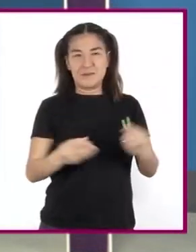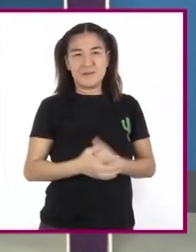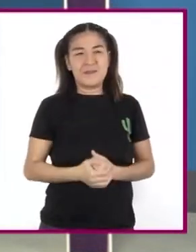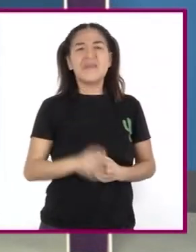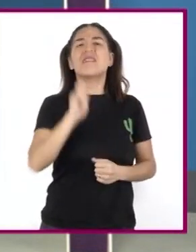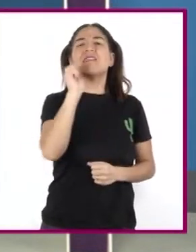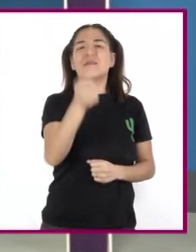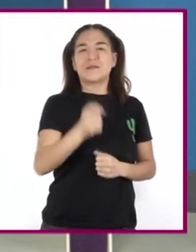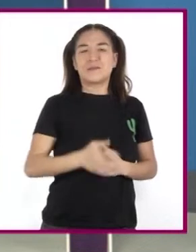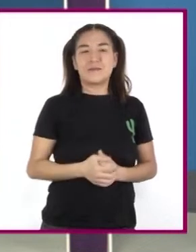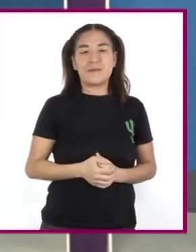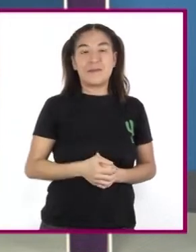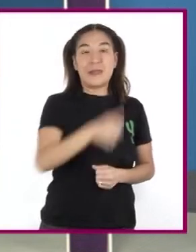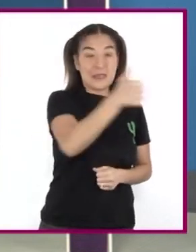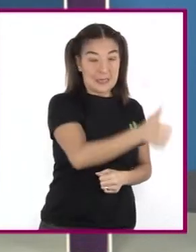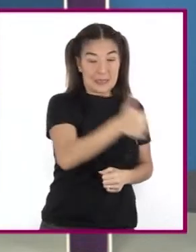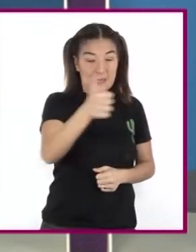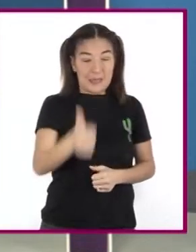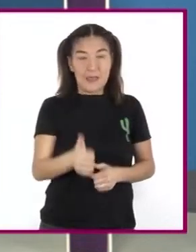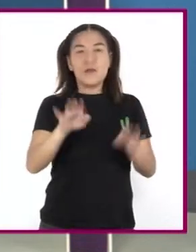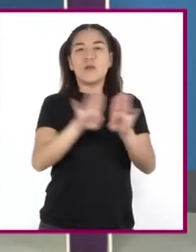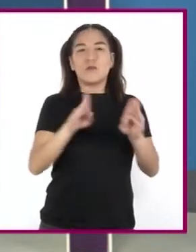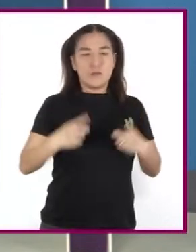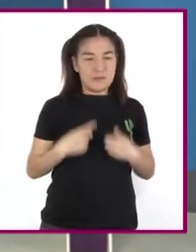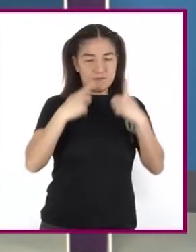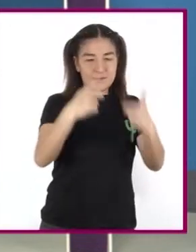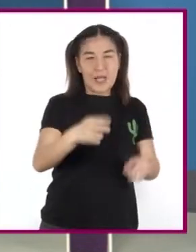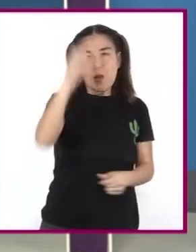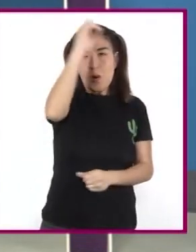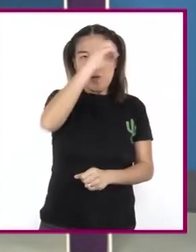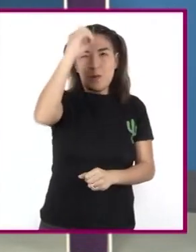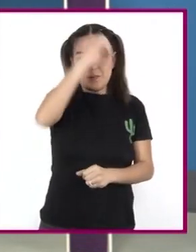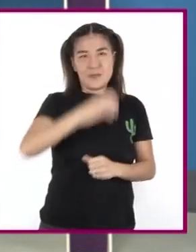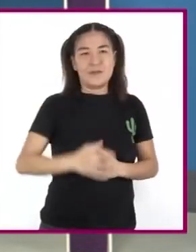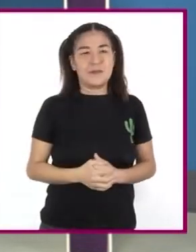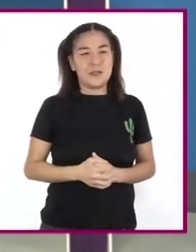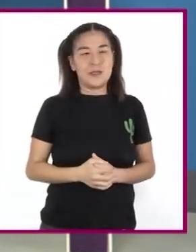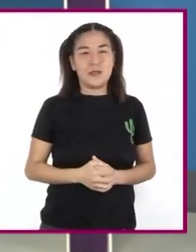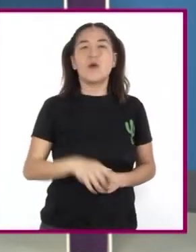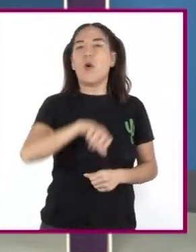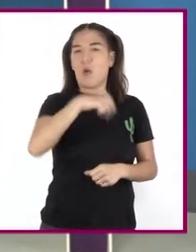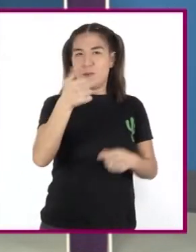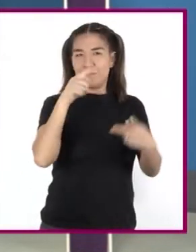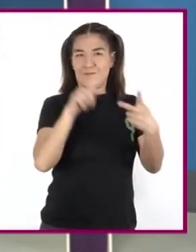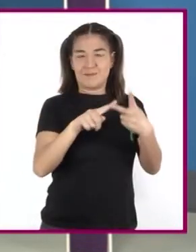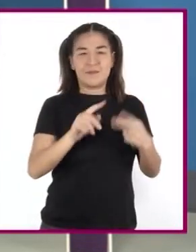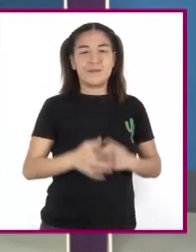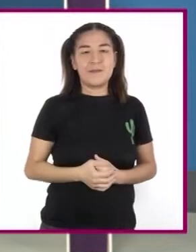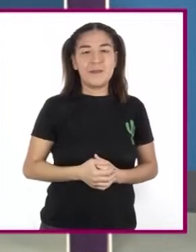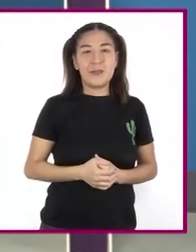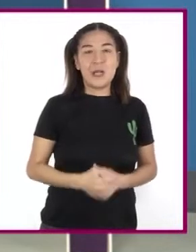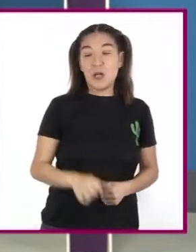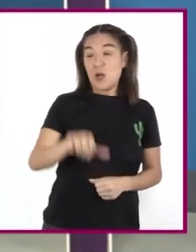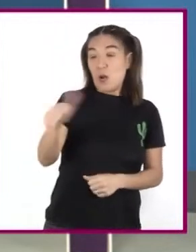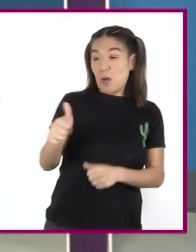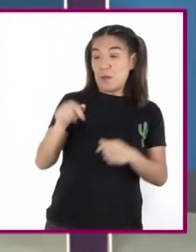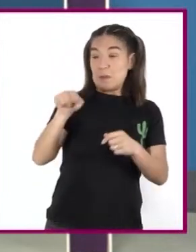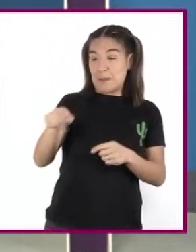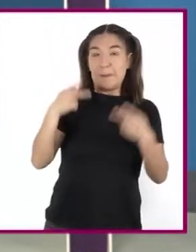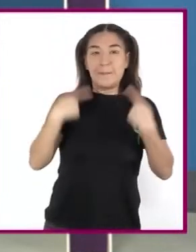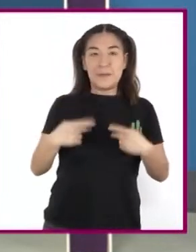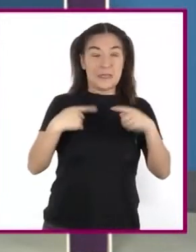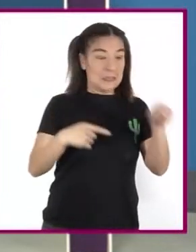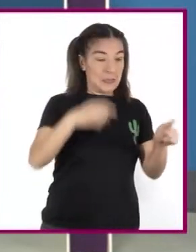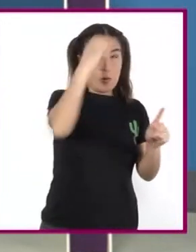ellas Es Cada uno Expondrá Su punto de vista Una más El otro Lo escuchará Con